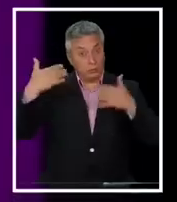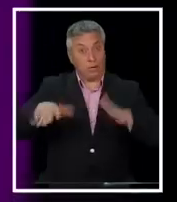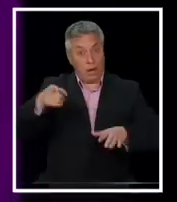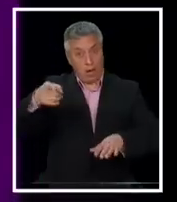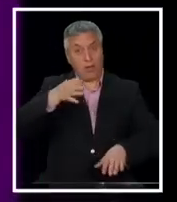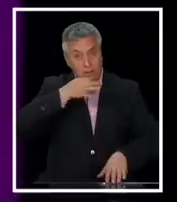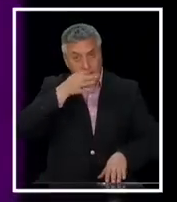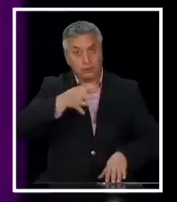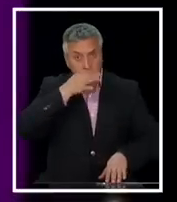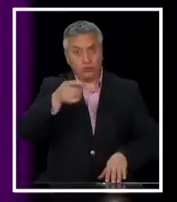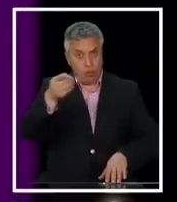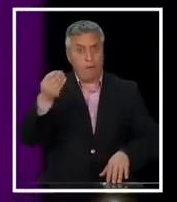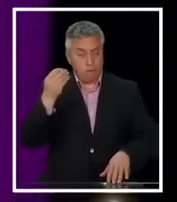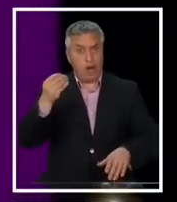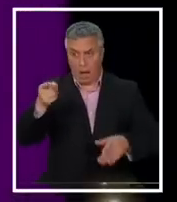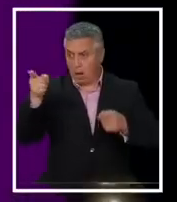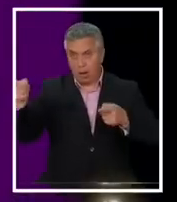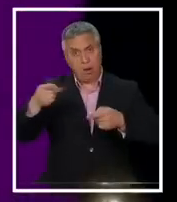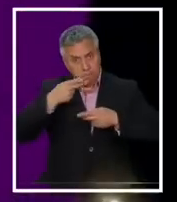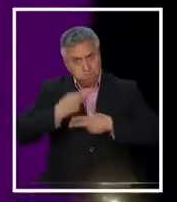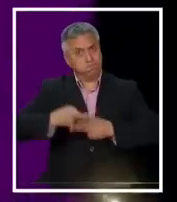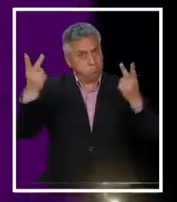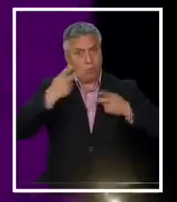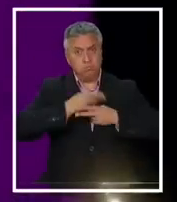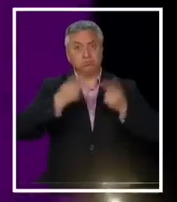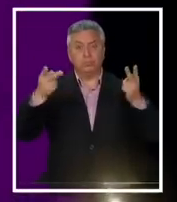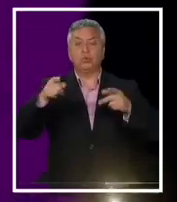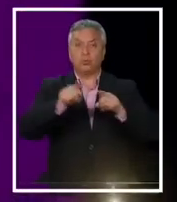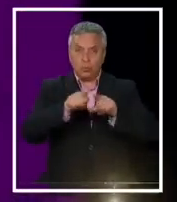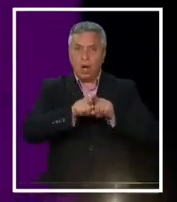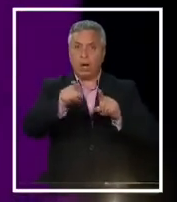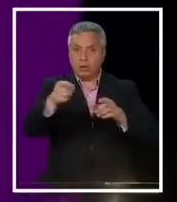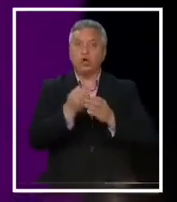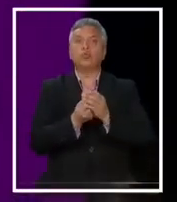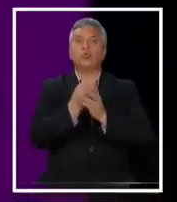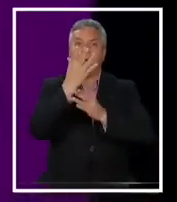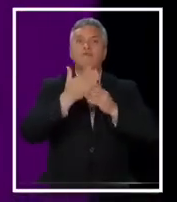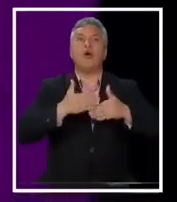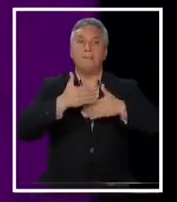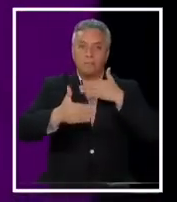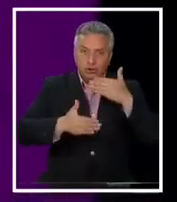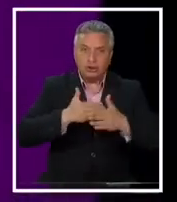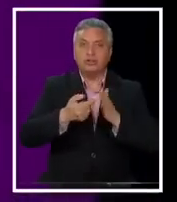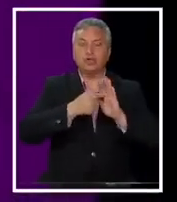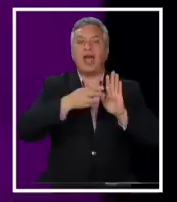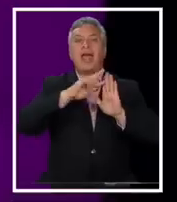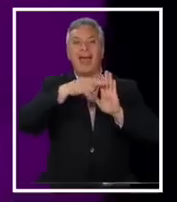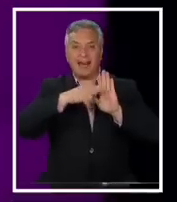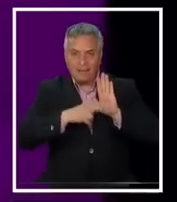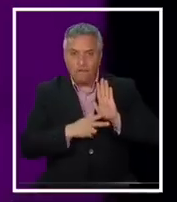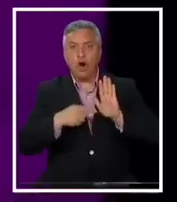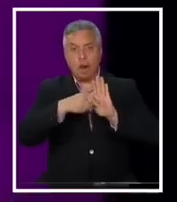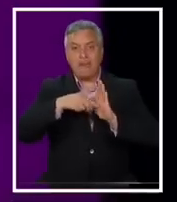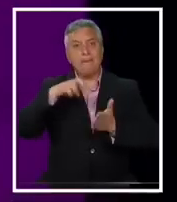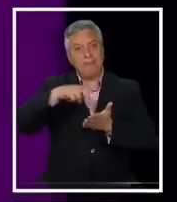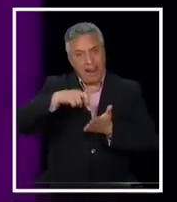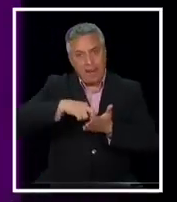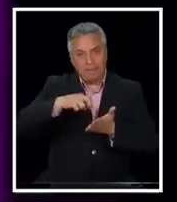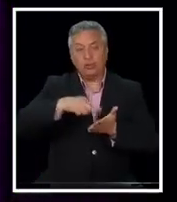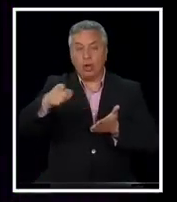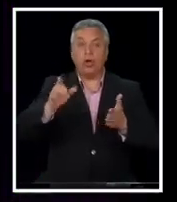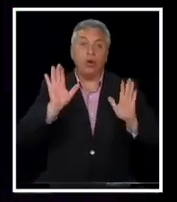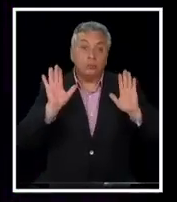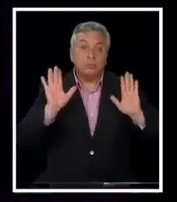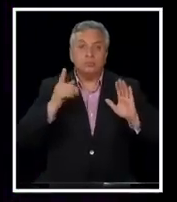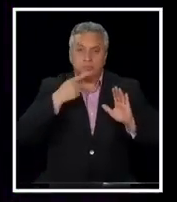además, porque ha tenido buenas declaraciones estos días, va a convocar a ese nuevo proceso, vamos a hacer la reforma en el Parlamento. Dios quiera que le pongan